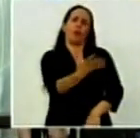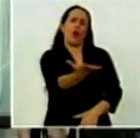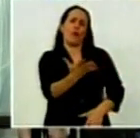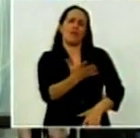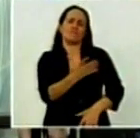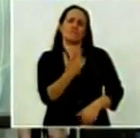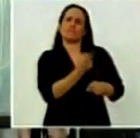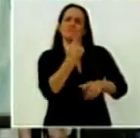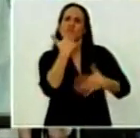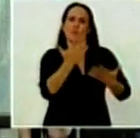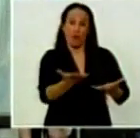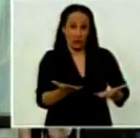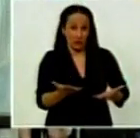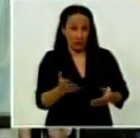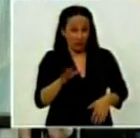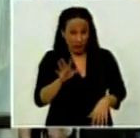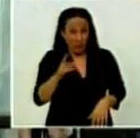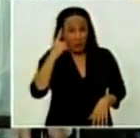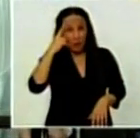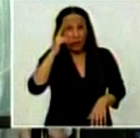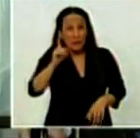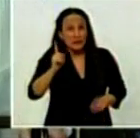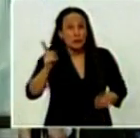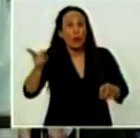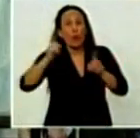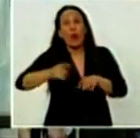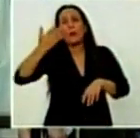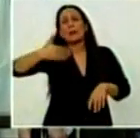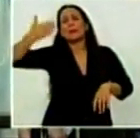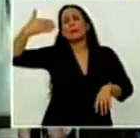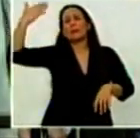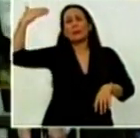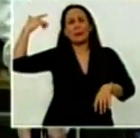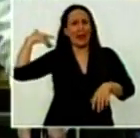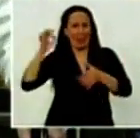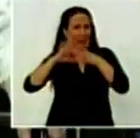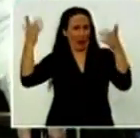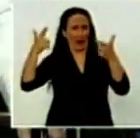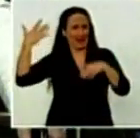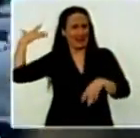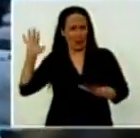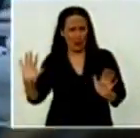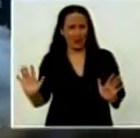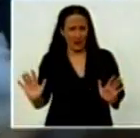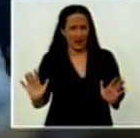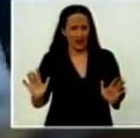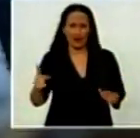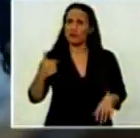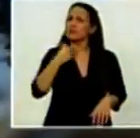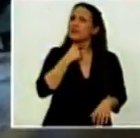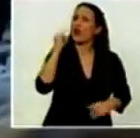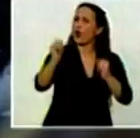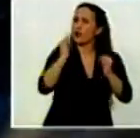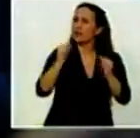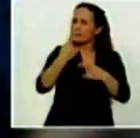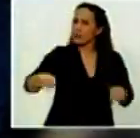retornando a épocas predemocráticas. Quiero contarles algo